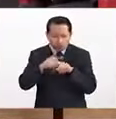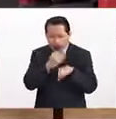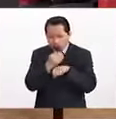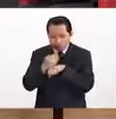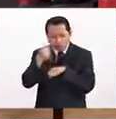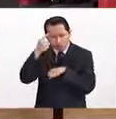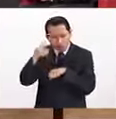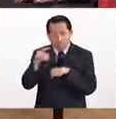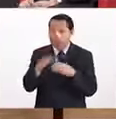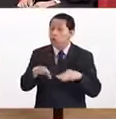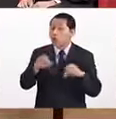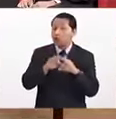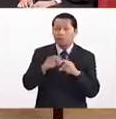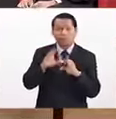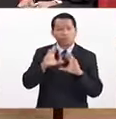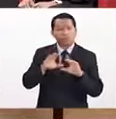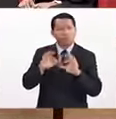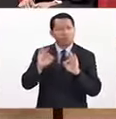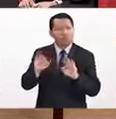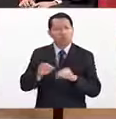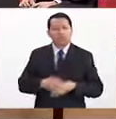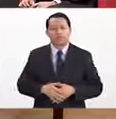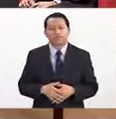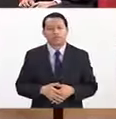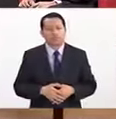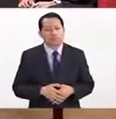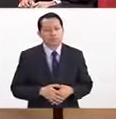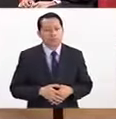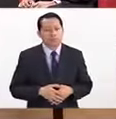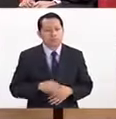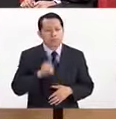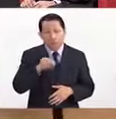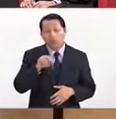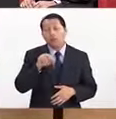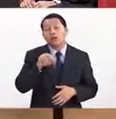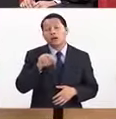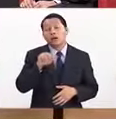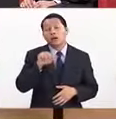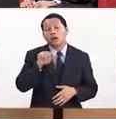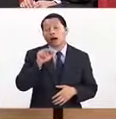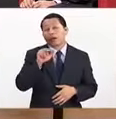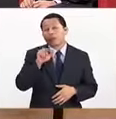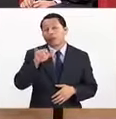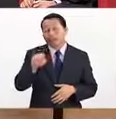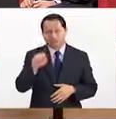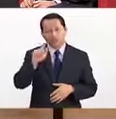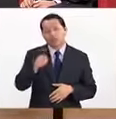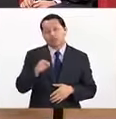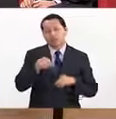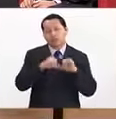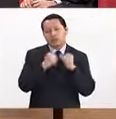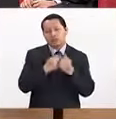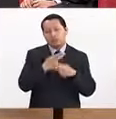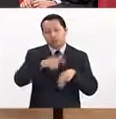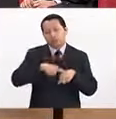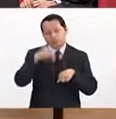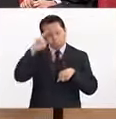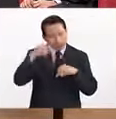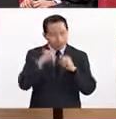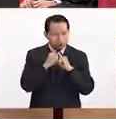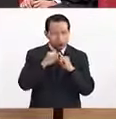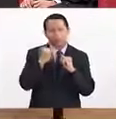vanguardia de la economía a los estudiantes? Sí, miren, la NUI, la Sociedad Nacional de Universidades e Instituciones de Educación Superior,